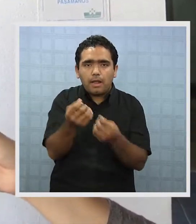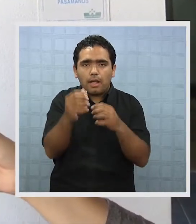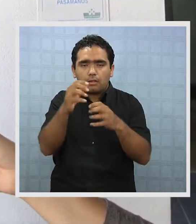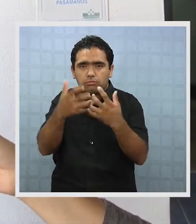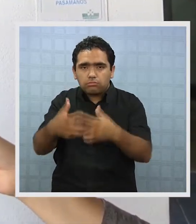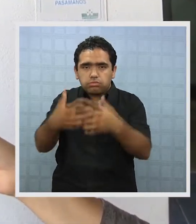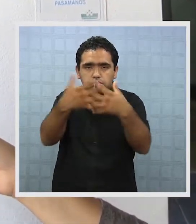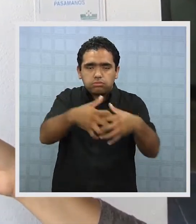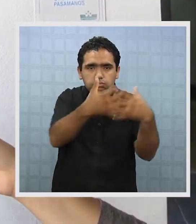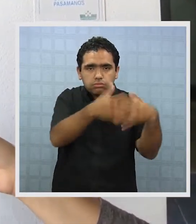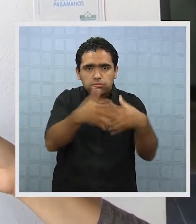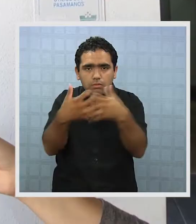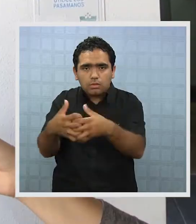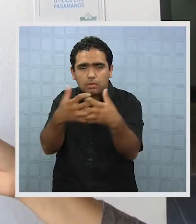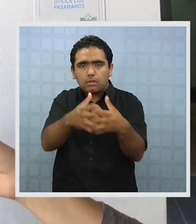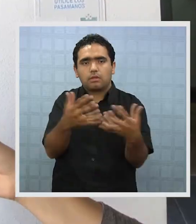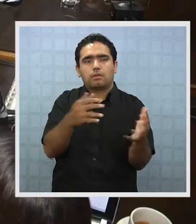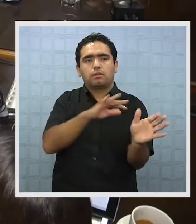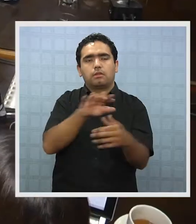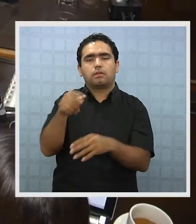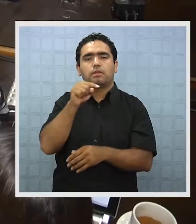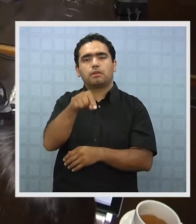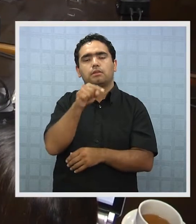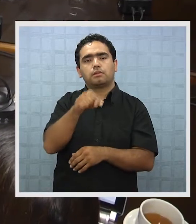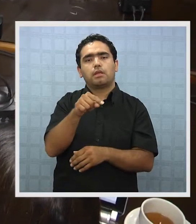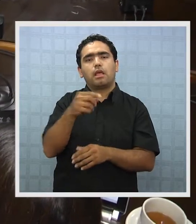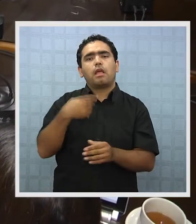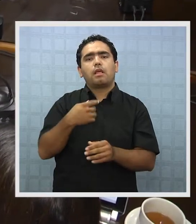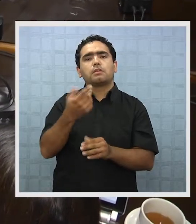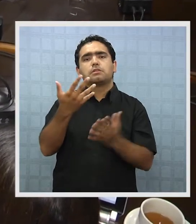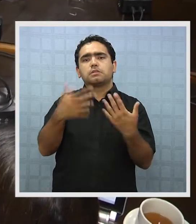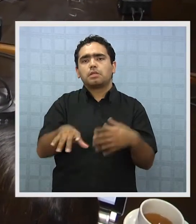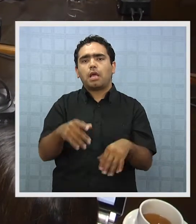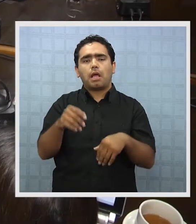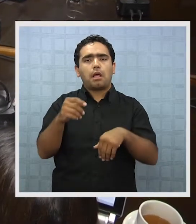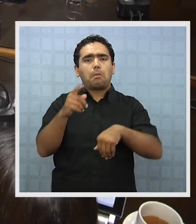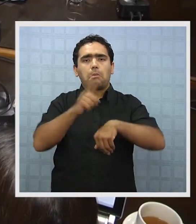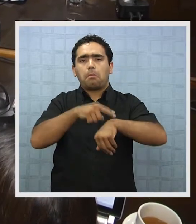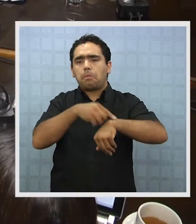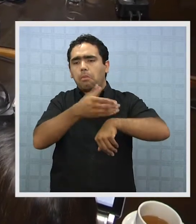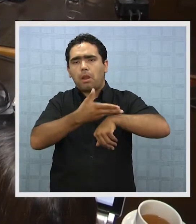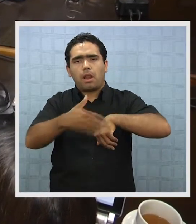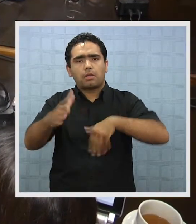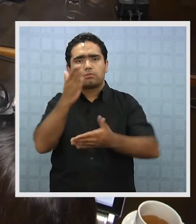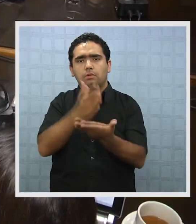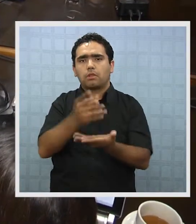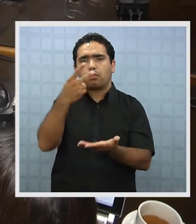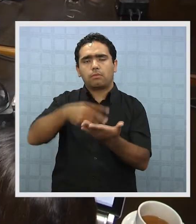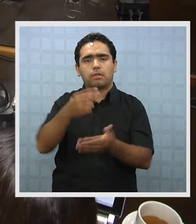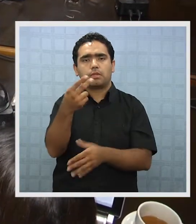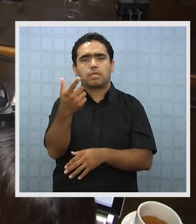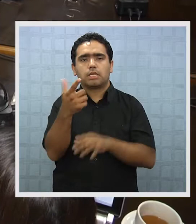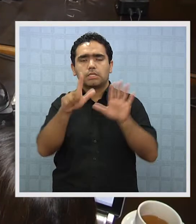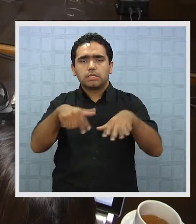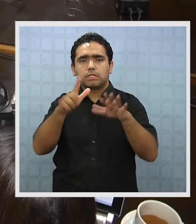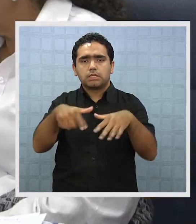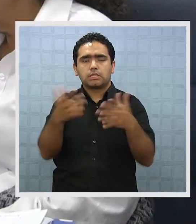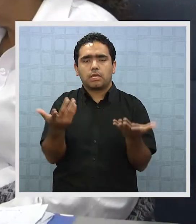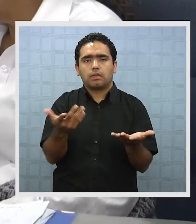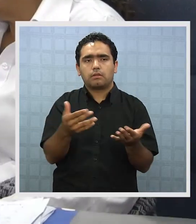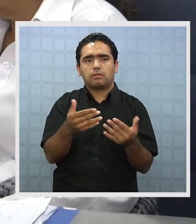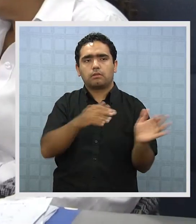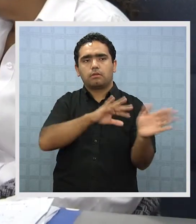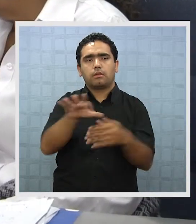el 2007, le dio una prórroga al agua del altiplano y ellos tienen plazo para poder cambiar la norma. En el transcurso de la sesión,